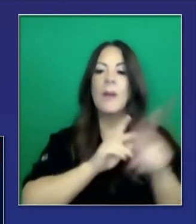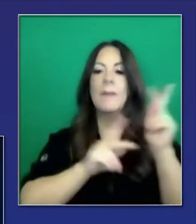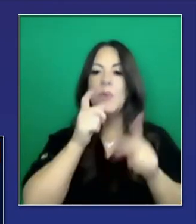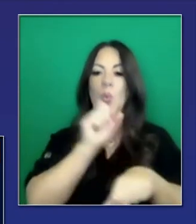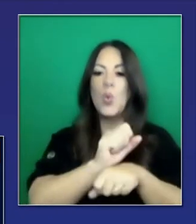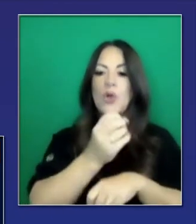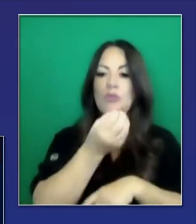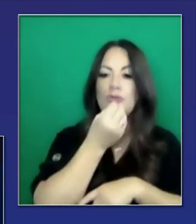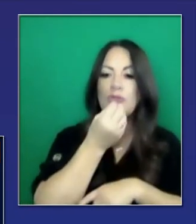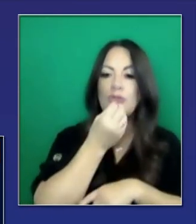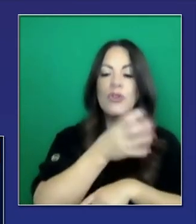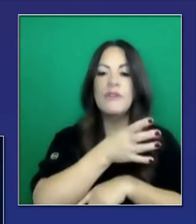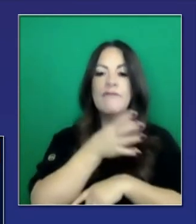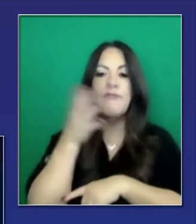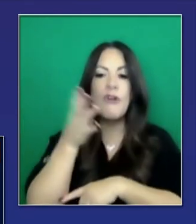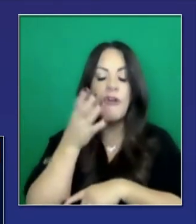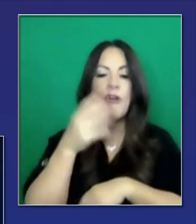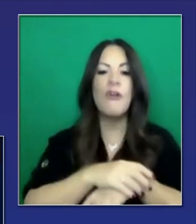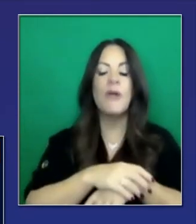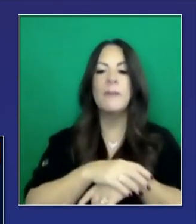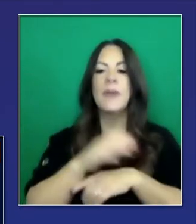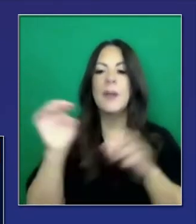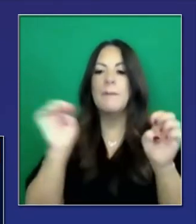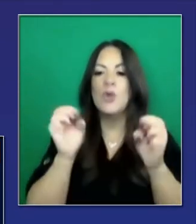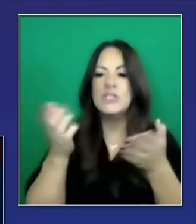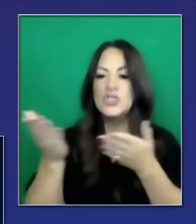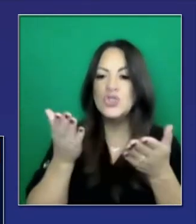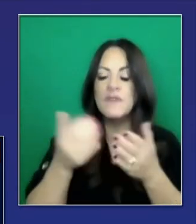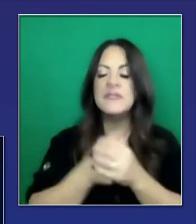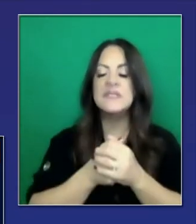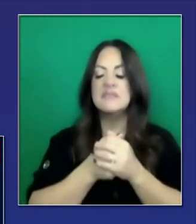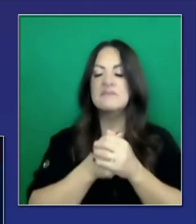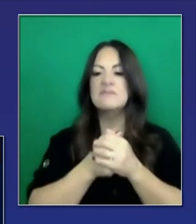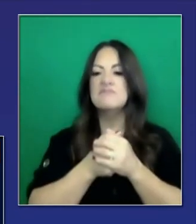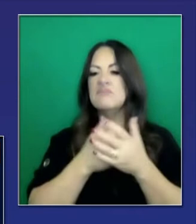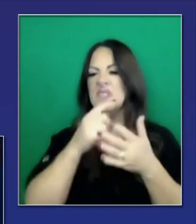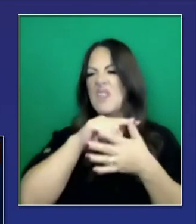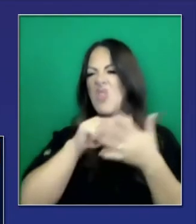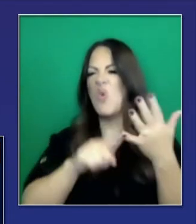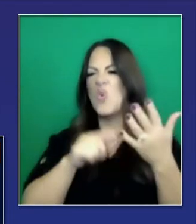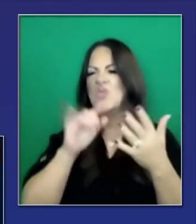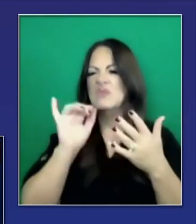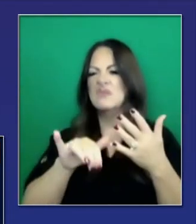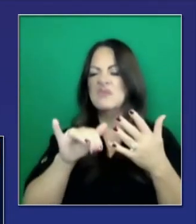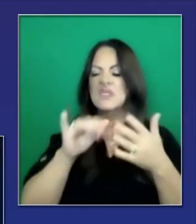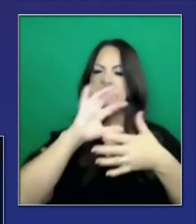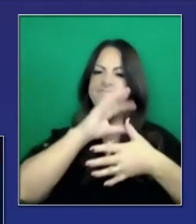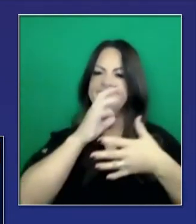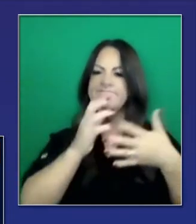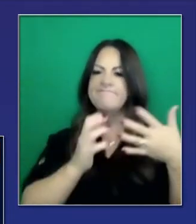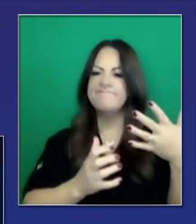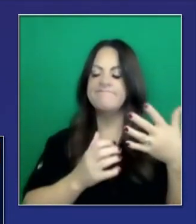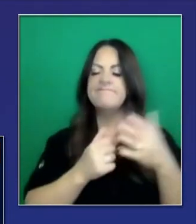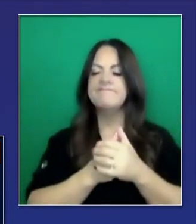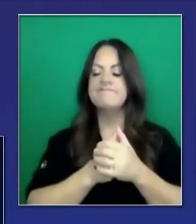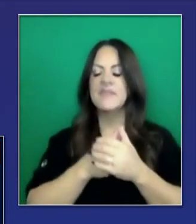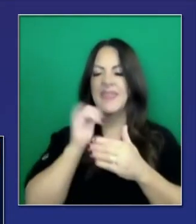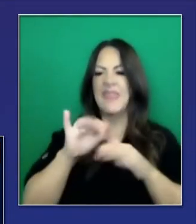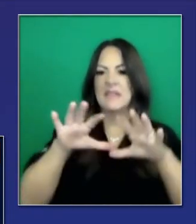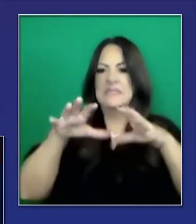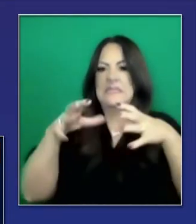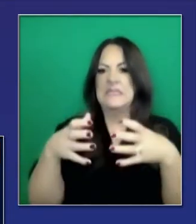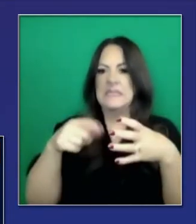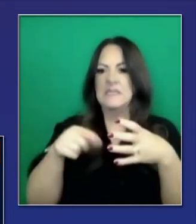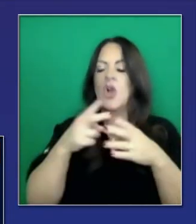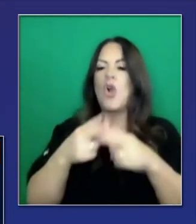Servicios de enfermería, comida y agricultura. Eso está en la cadena de suministro. Todos los que trabajan en supermercados. La logística